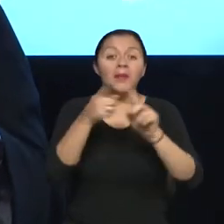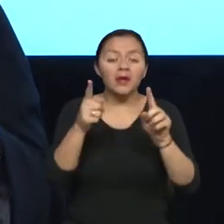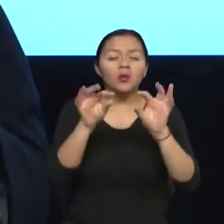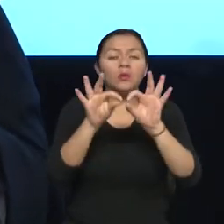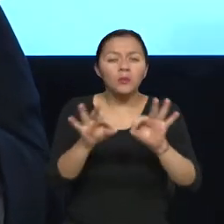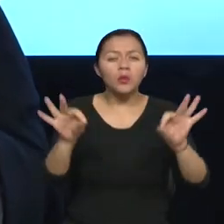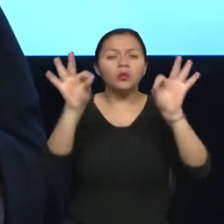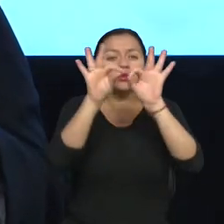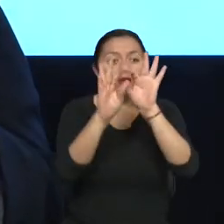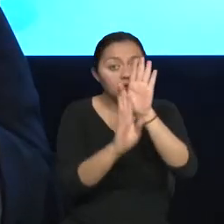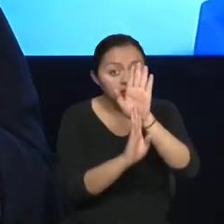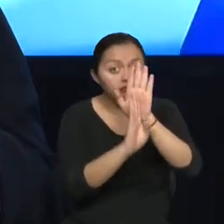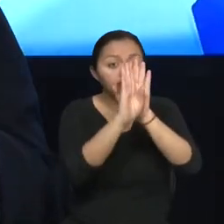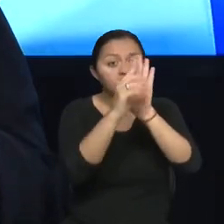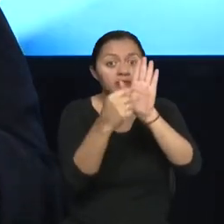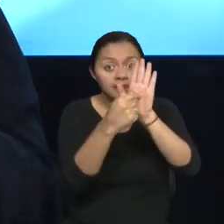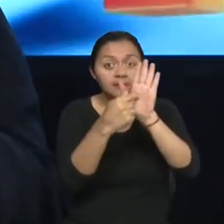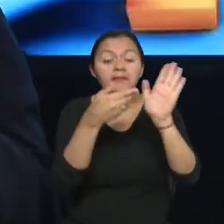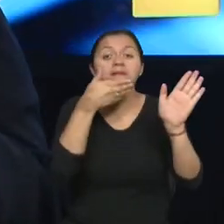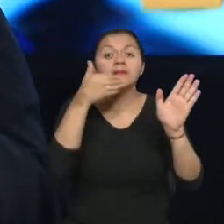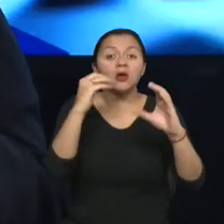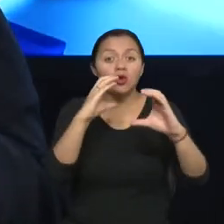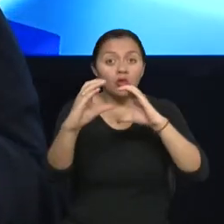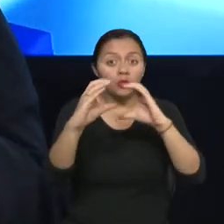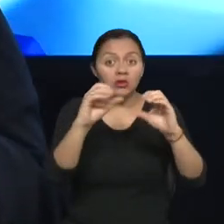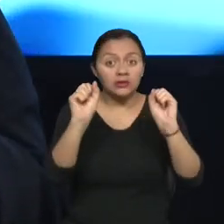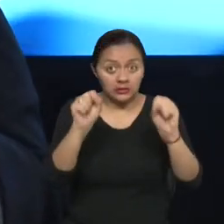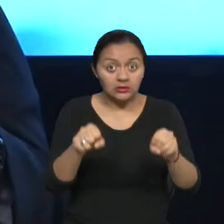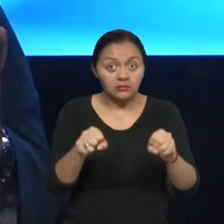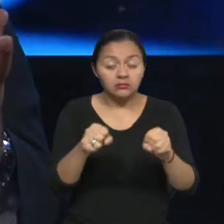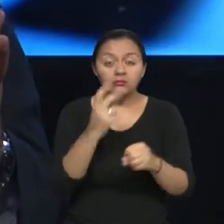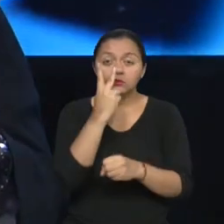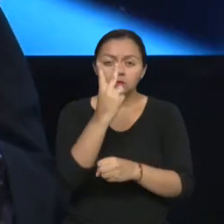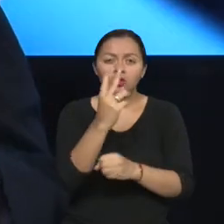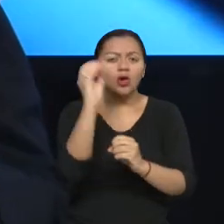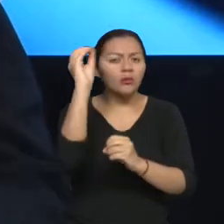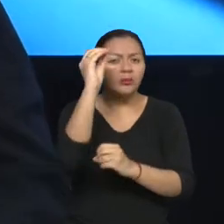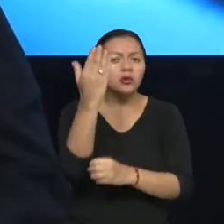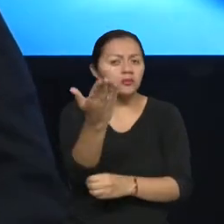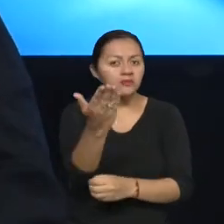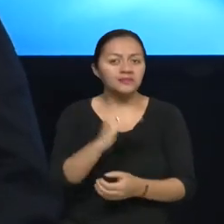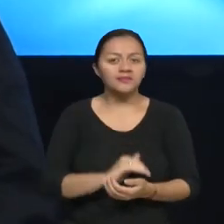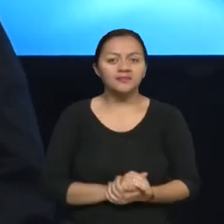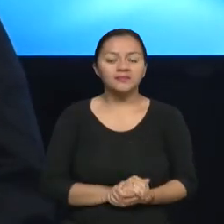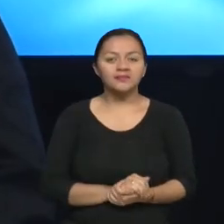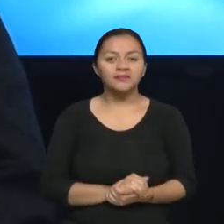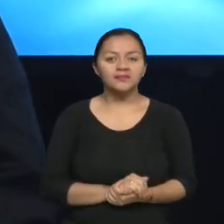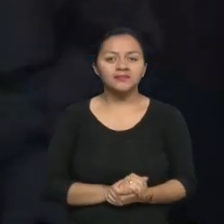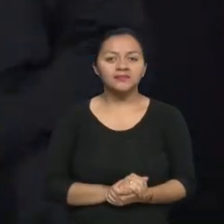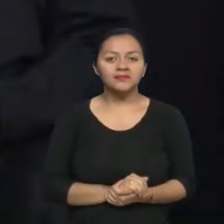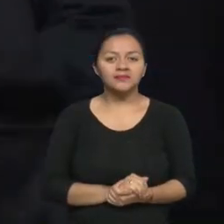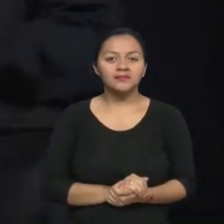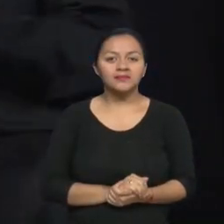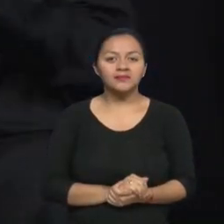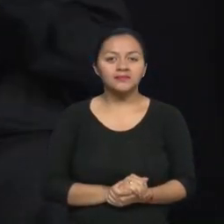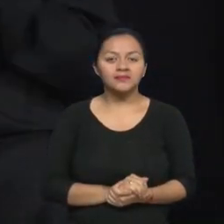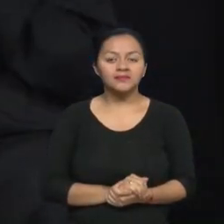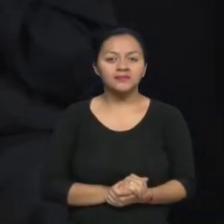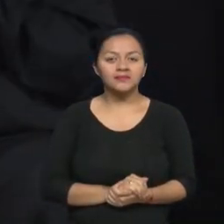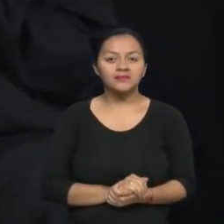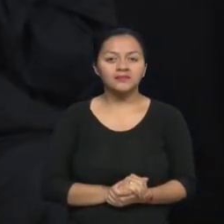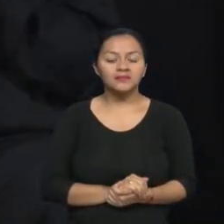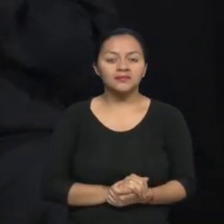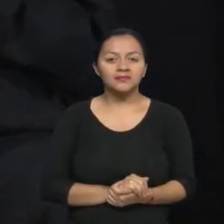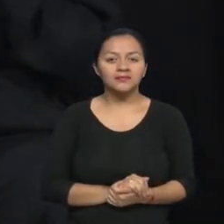crecimiento del desarrollo de ir mejorando la comunicación ha sido importante. ¿Cuál es tu criterio? En primer lugar,